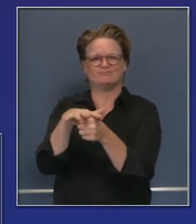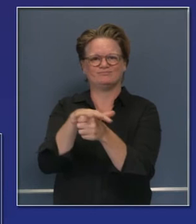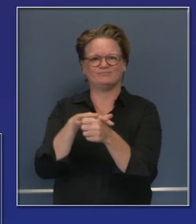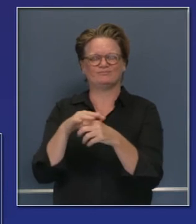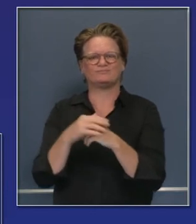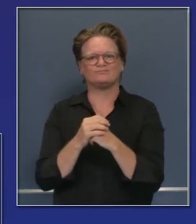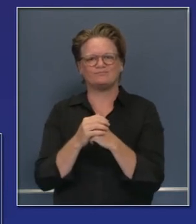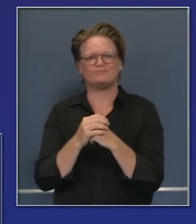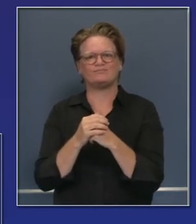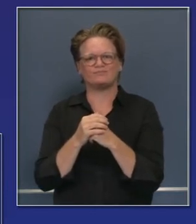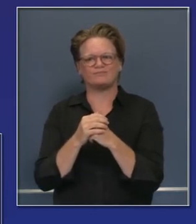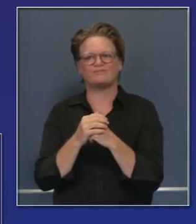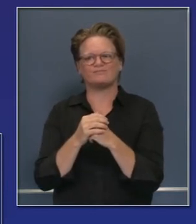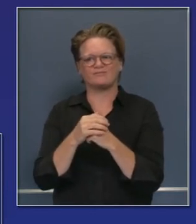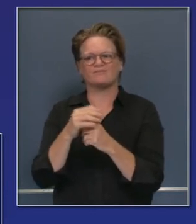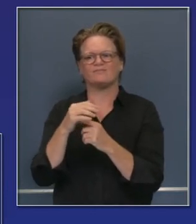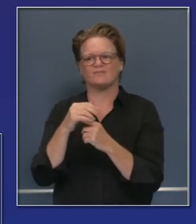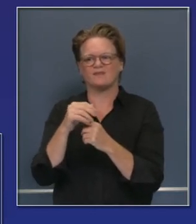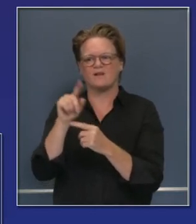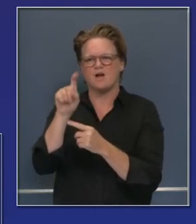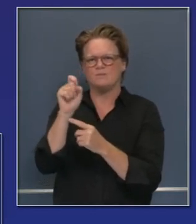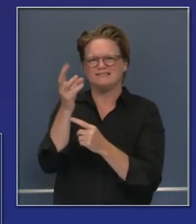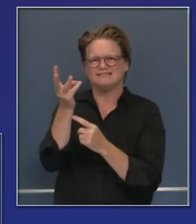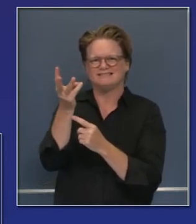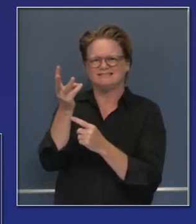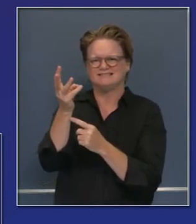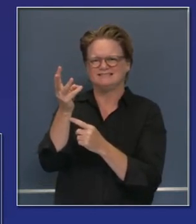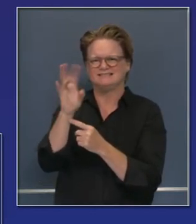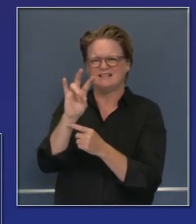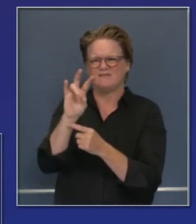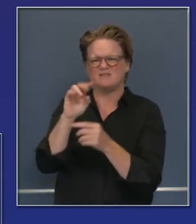sistema de Hichachi que son 167,000